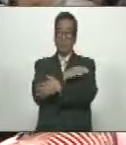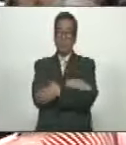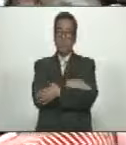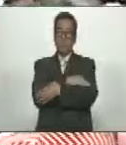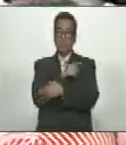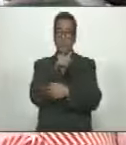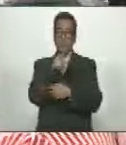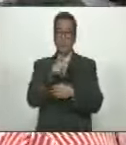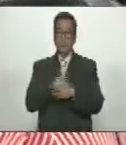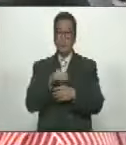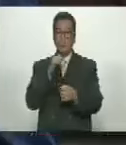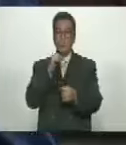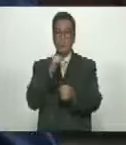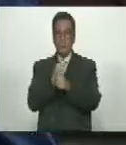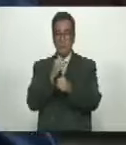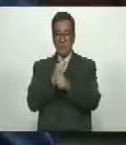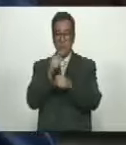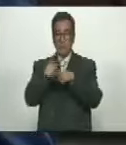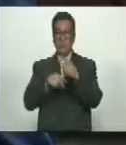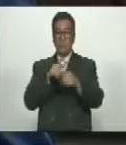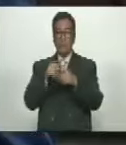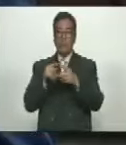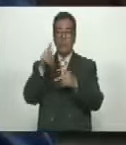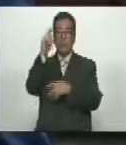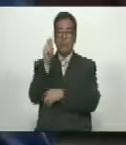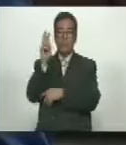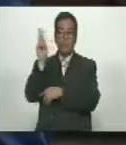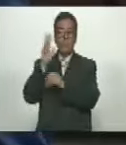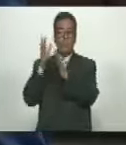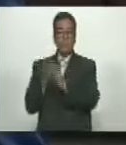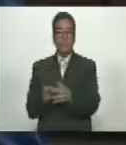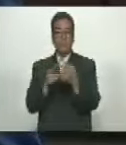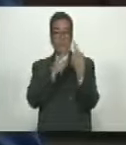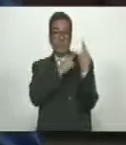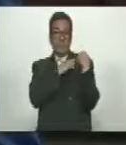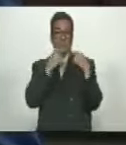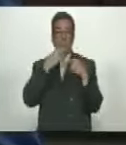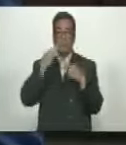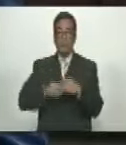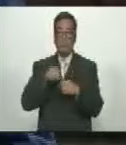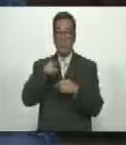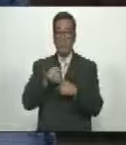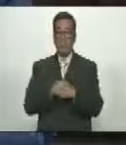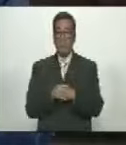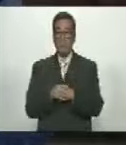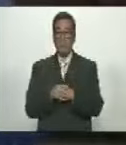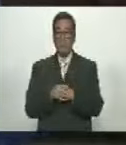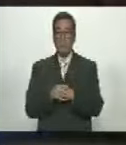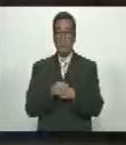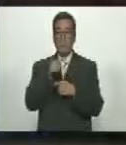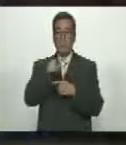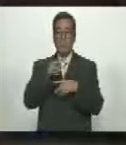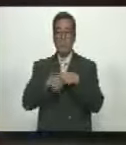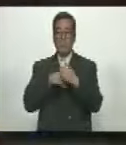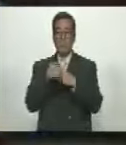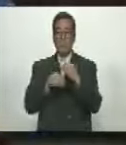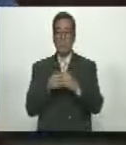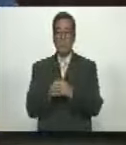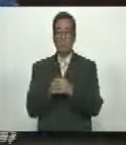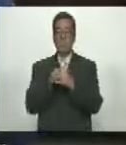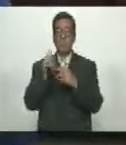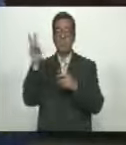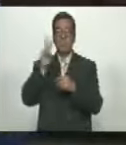La actuación Del parlamentario venezolano Que ha representado Dignamente a esto Puesto que ha sido Venezuela